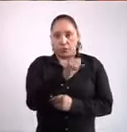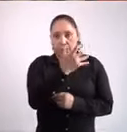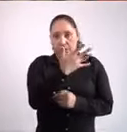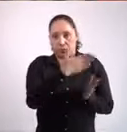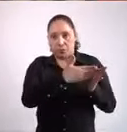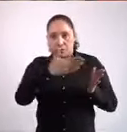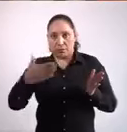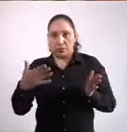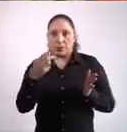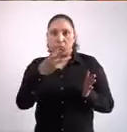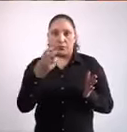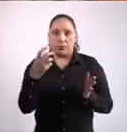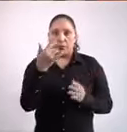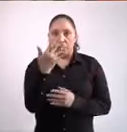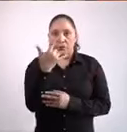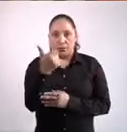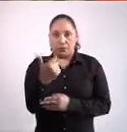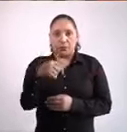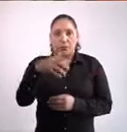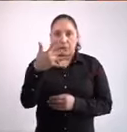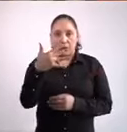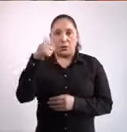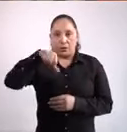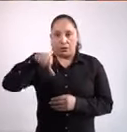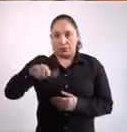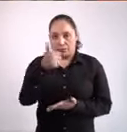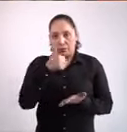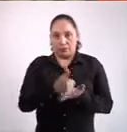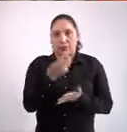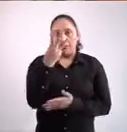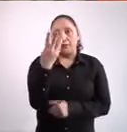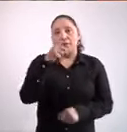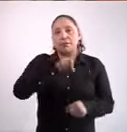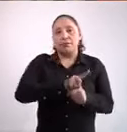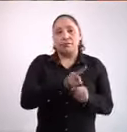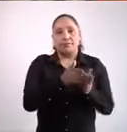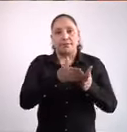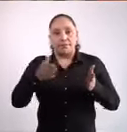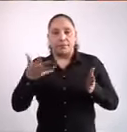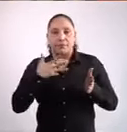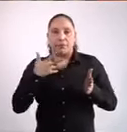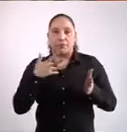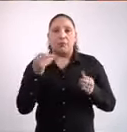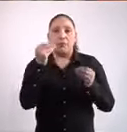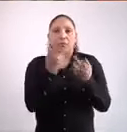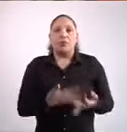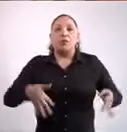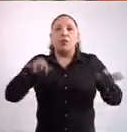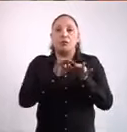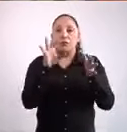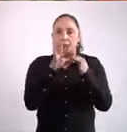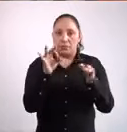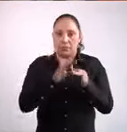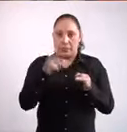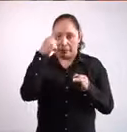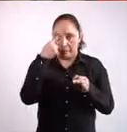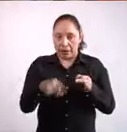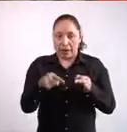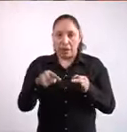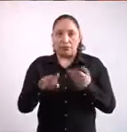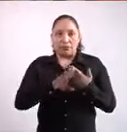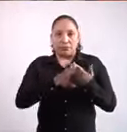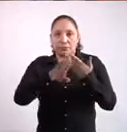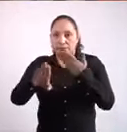a 355 en la Ciudad, en tan solo 3 días. Es importante explicar que las